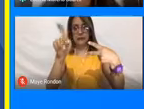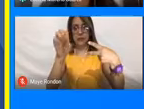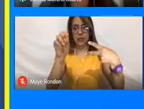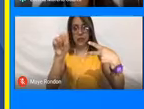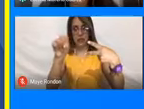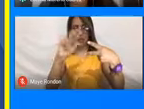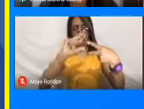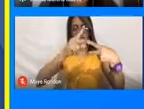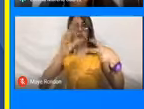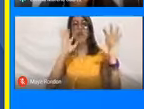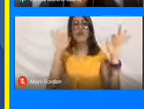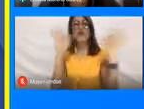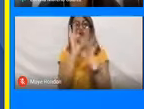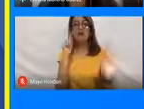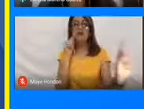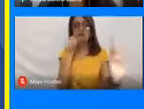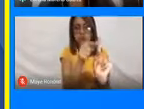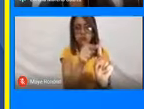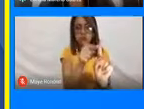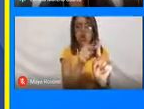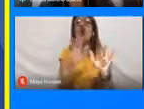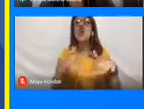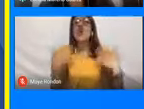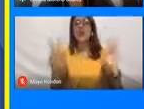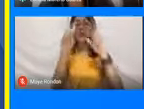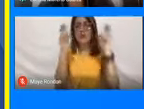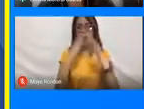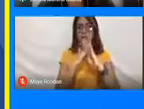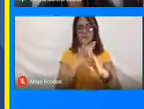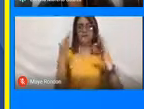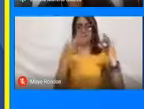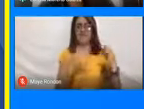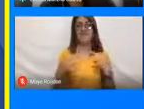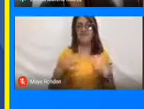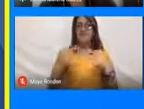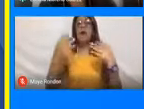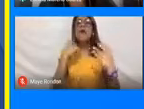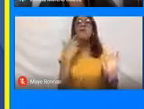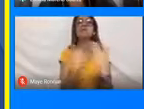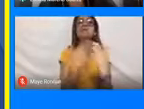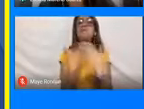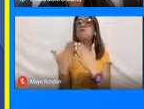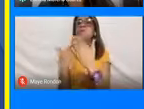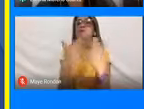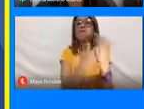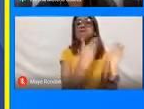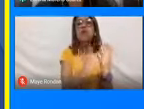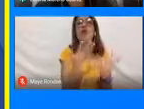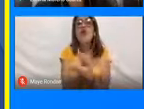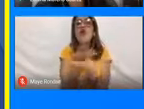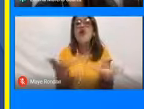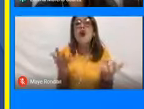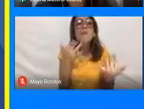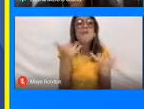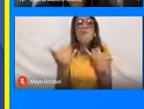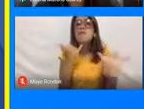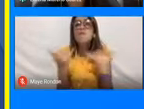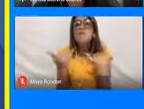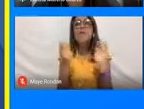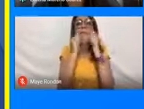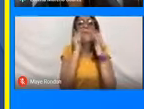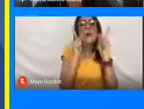dimensión con un enfoque objetivo, donde se habla de la seguridad de los bienes tangibles, lo que podemos tocar, ¿cierto? Las